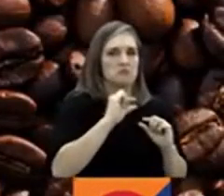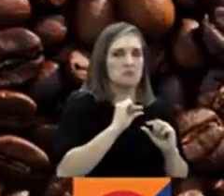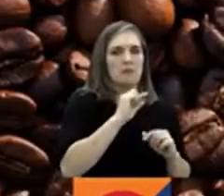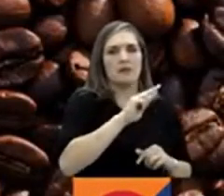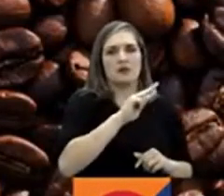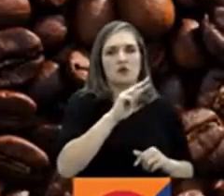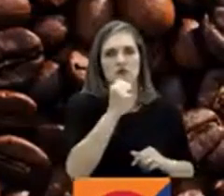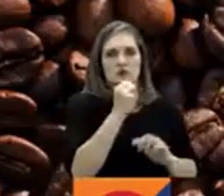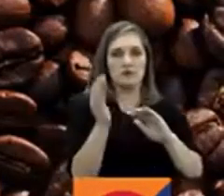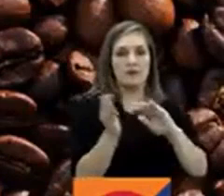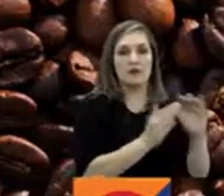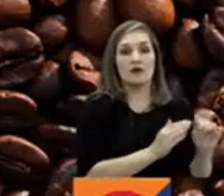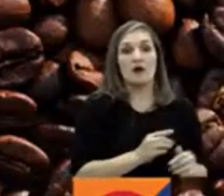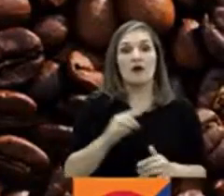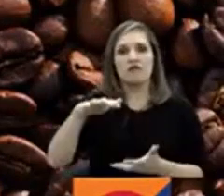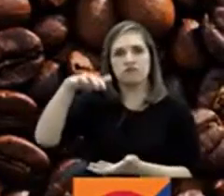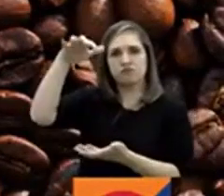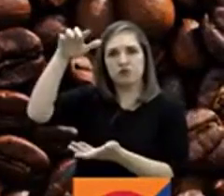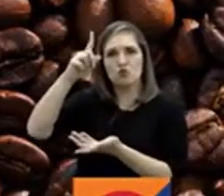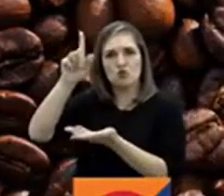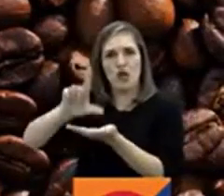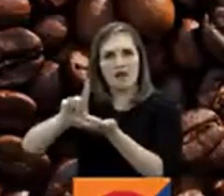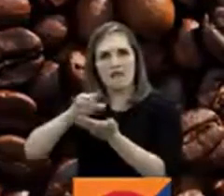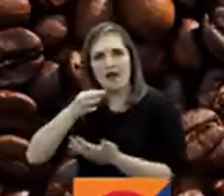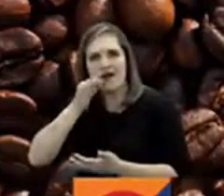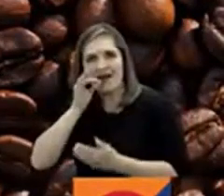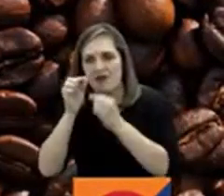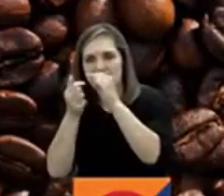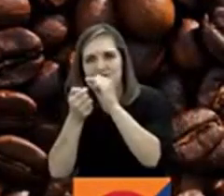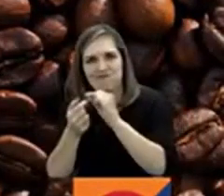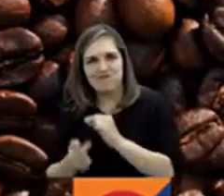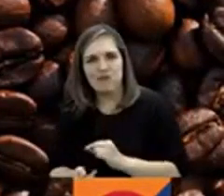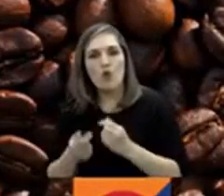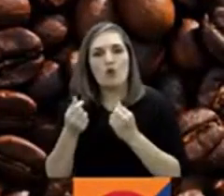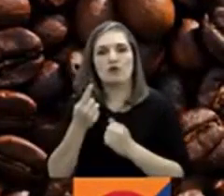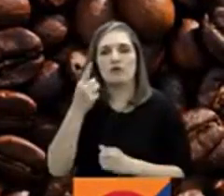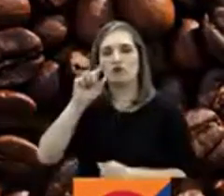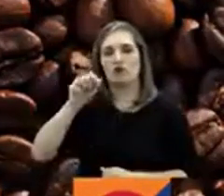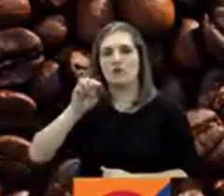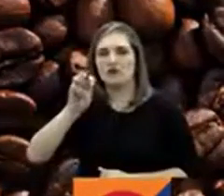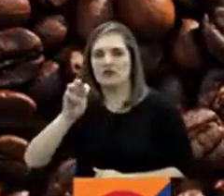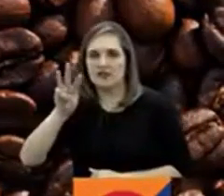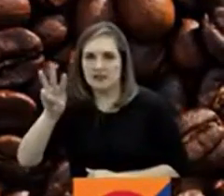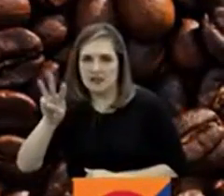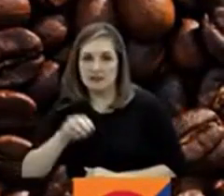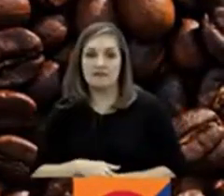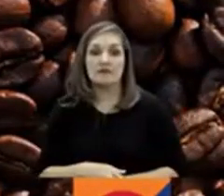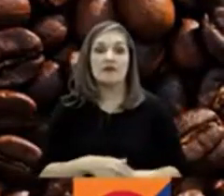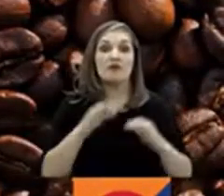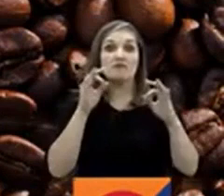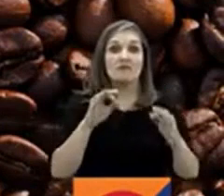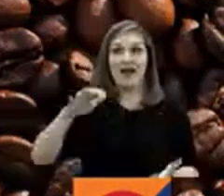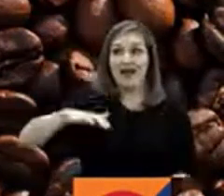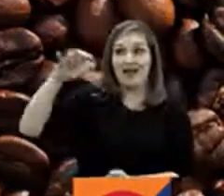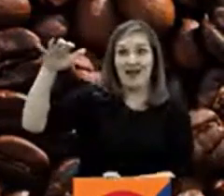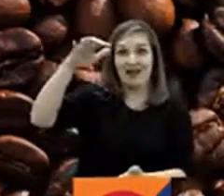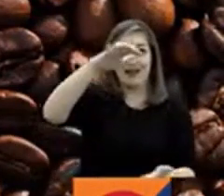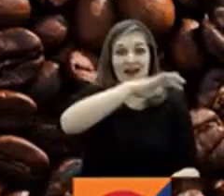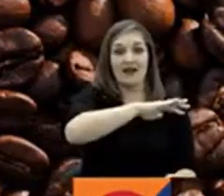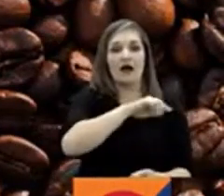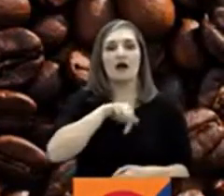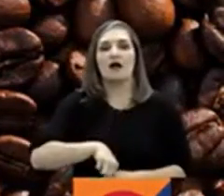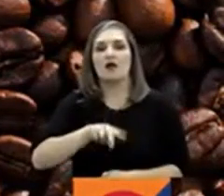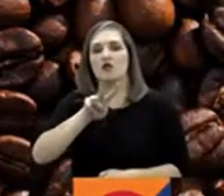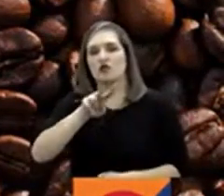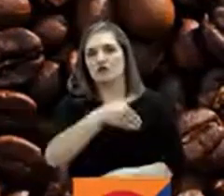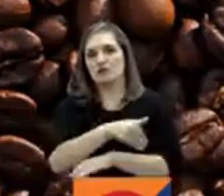83 centavos se cotizó la libra de café colombiano en la Bolsa de Valores de Nueva York. El precio interno de la carga subió 68.000 pesos y llegó